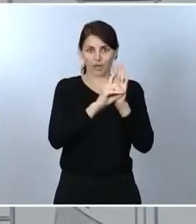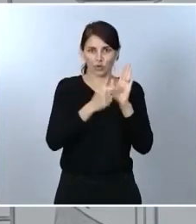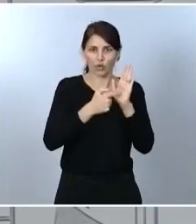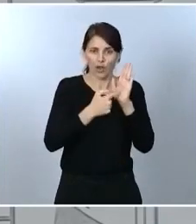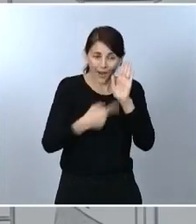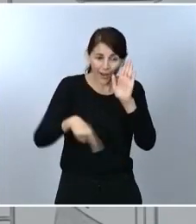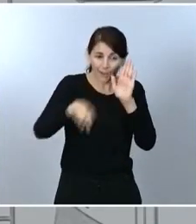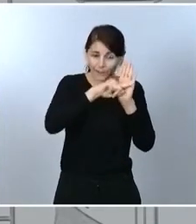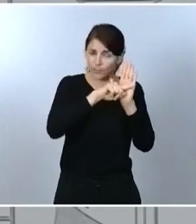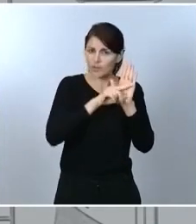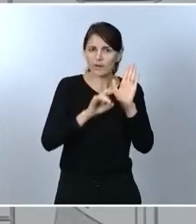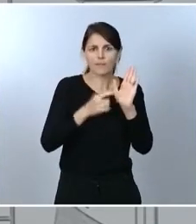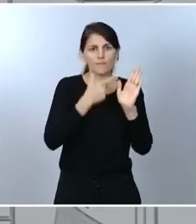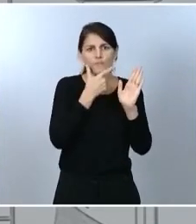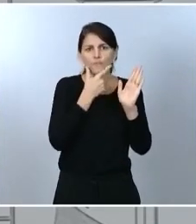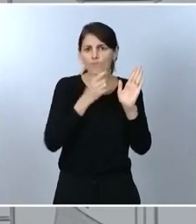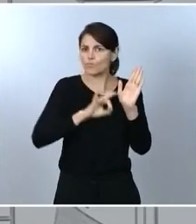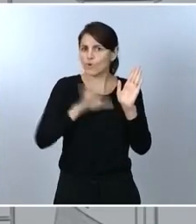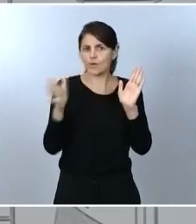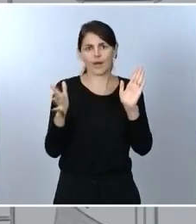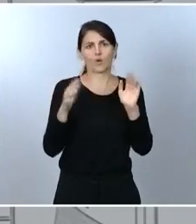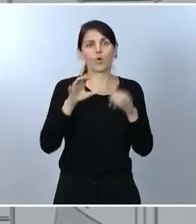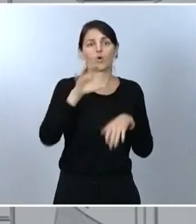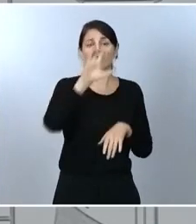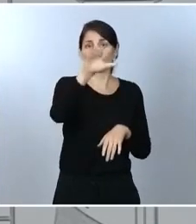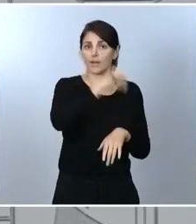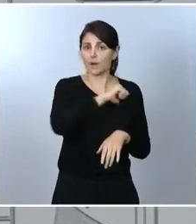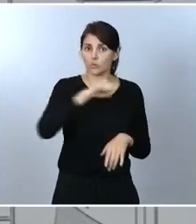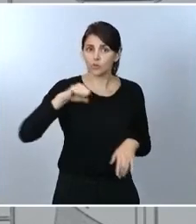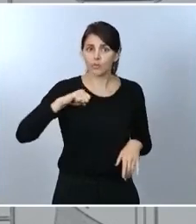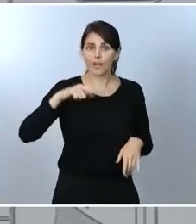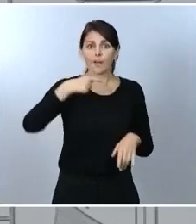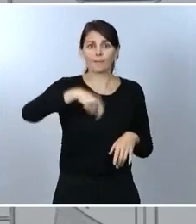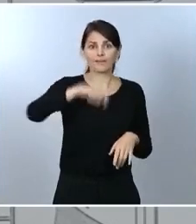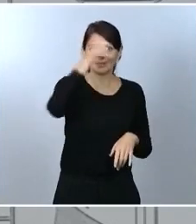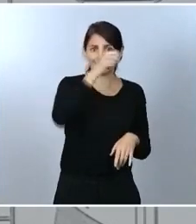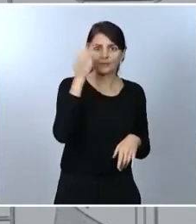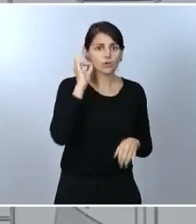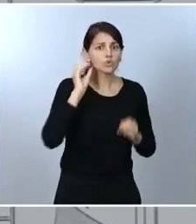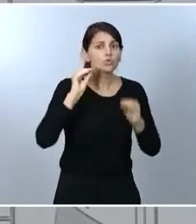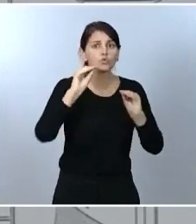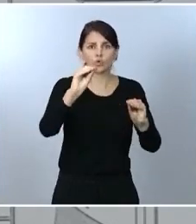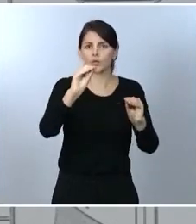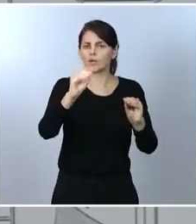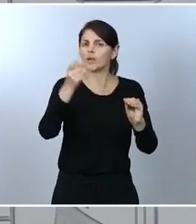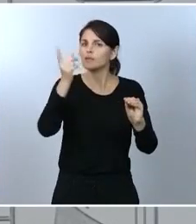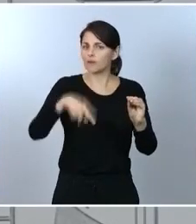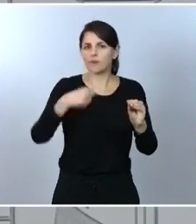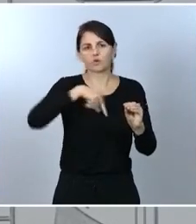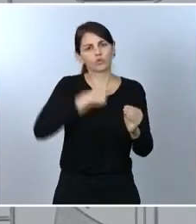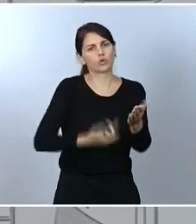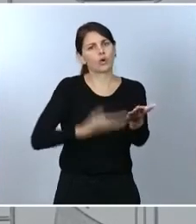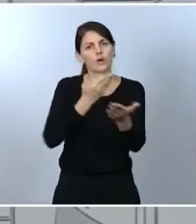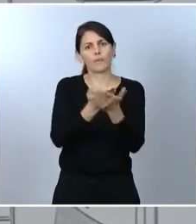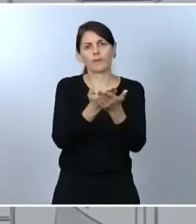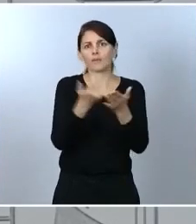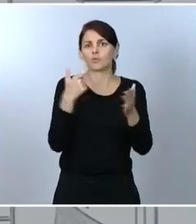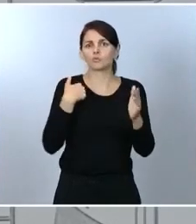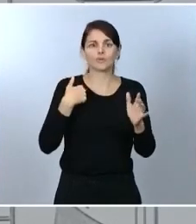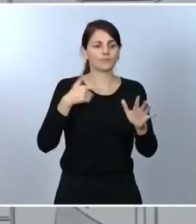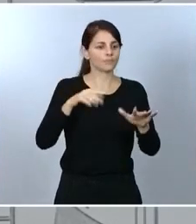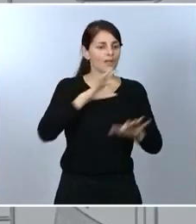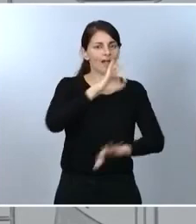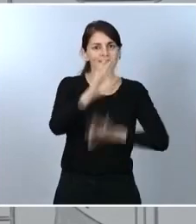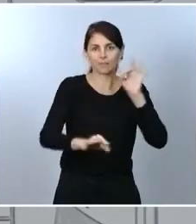las comunidades autónomas, los presidentes y presidentas autonómicos hagan lo propio en sus parlamentos, en sus asambleas regionales, porque ellas van a ser